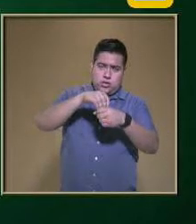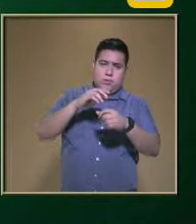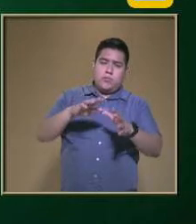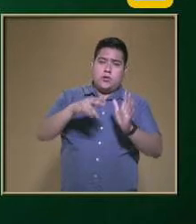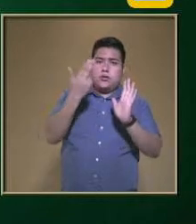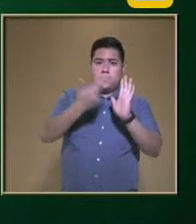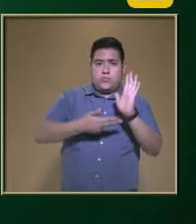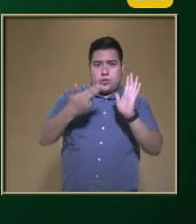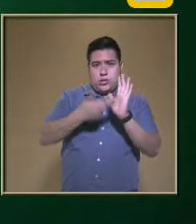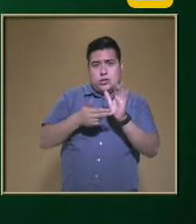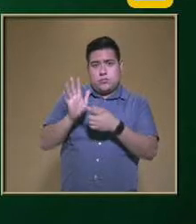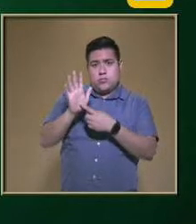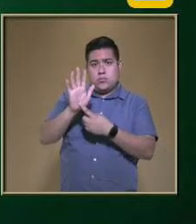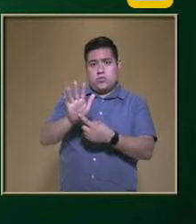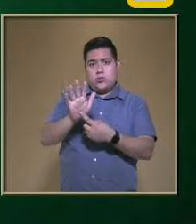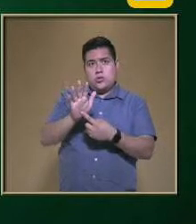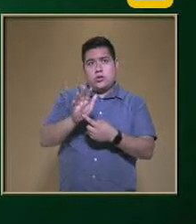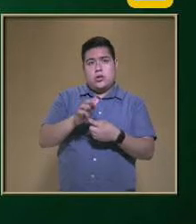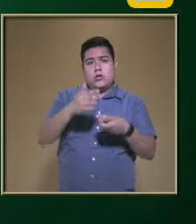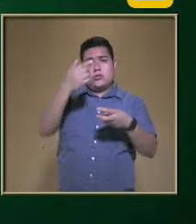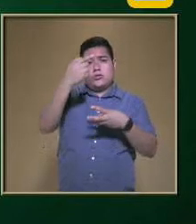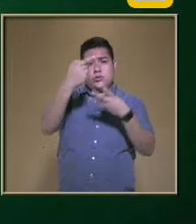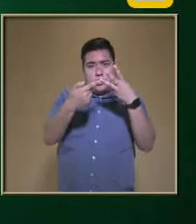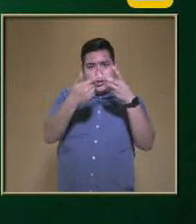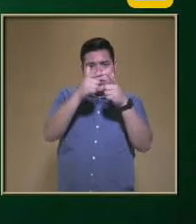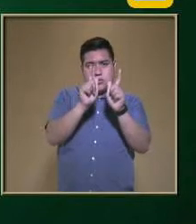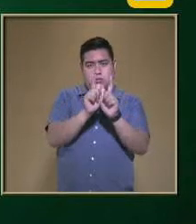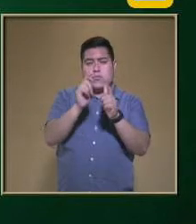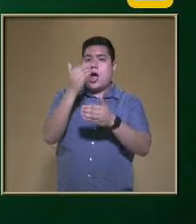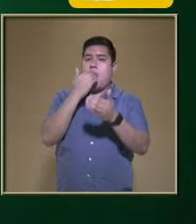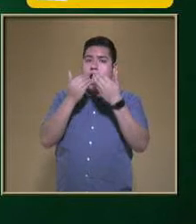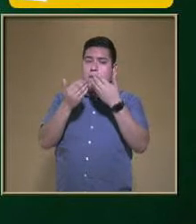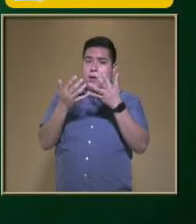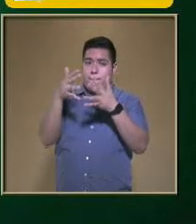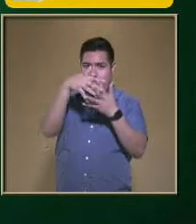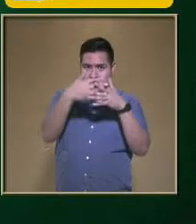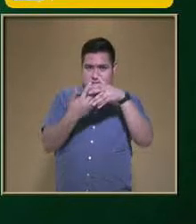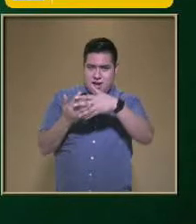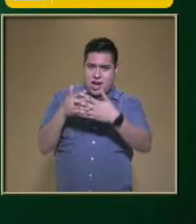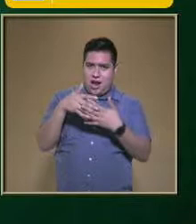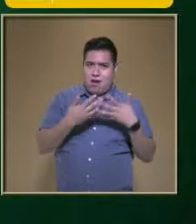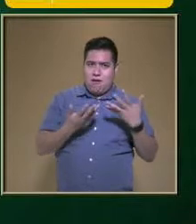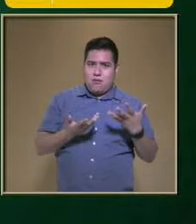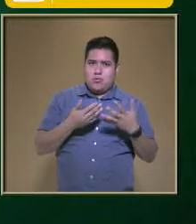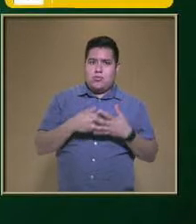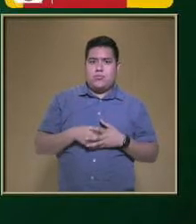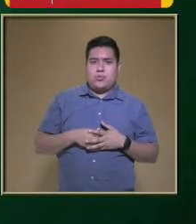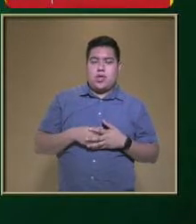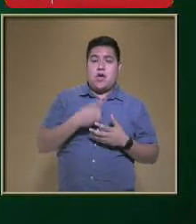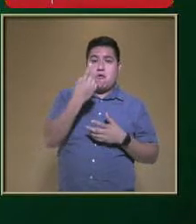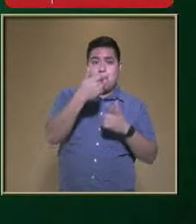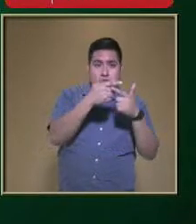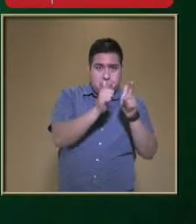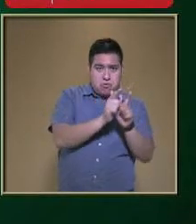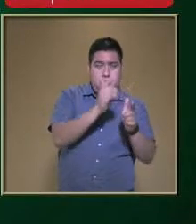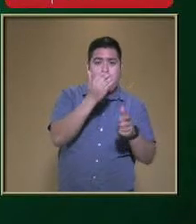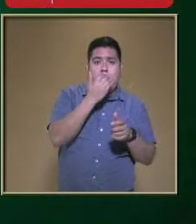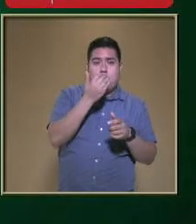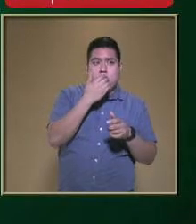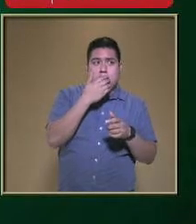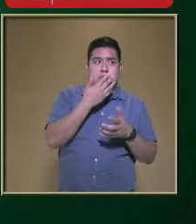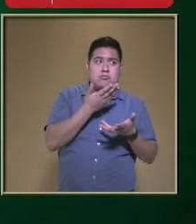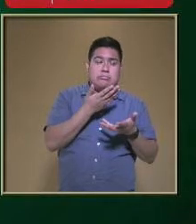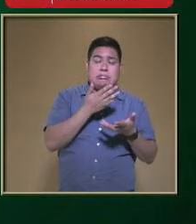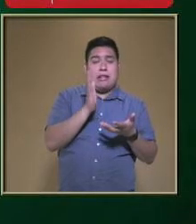Que incluya Productos de los tres grupos De alimentos Y combinarlos Es decir Comer de un solo grupo De alimentos No es